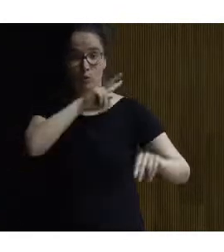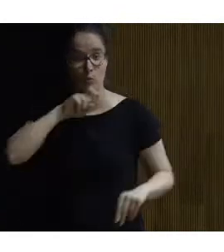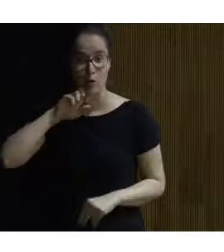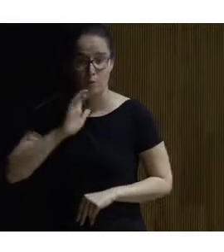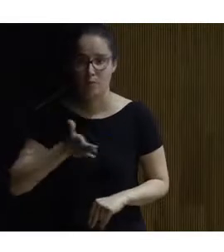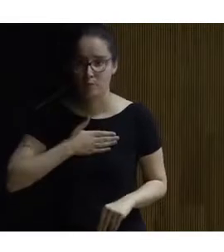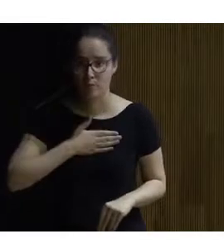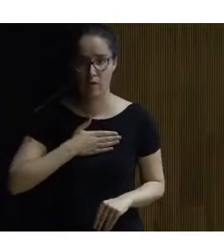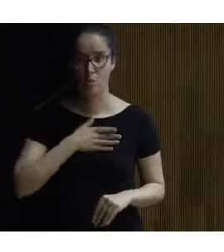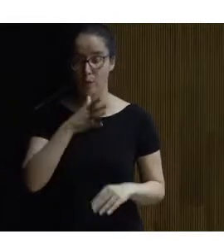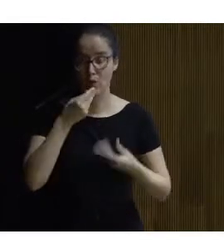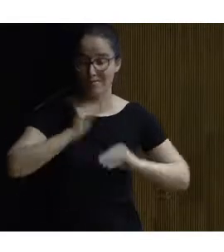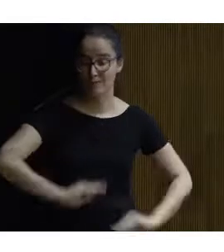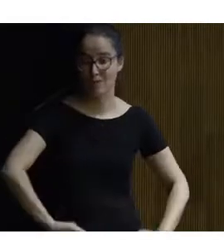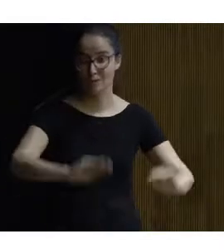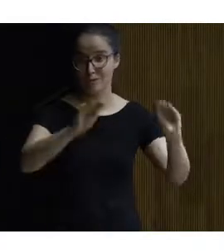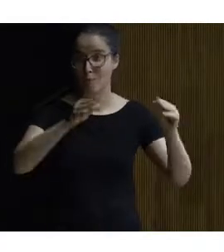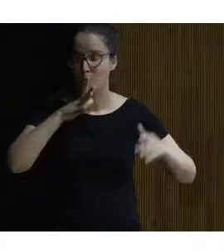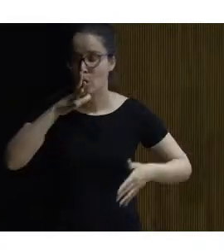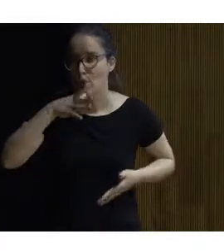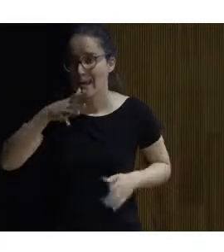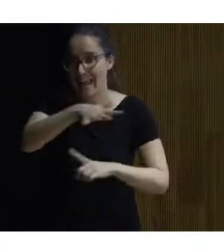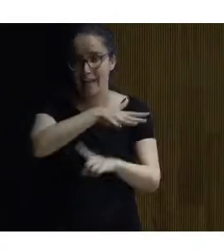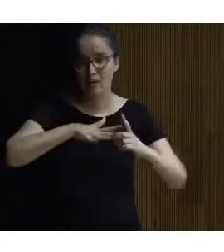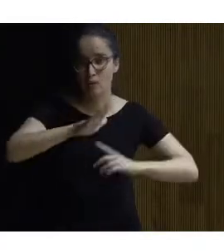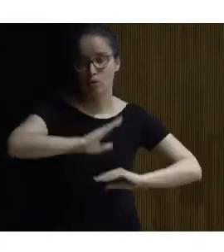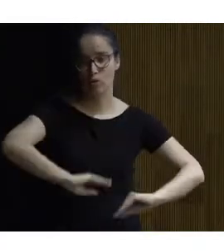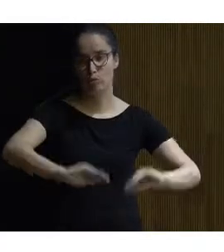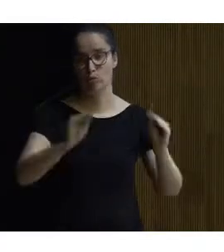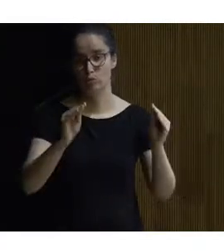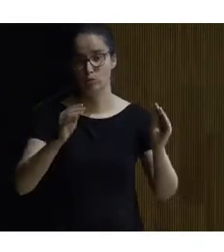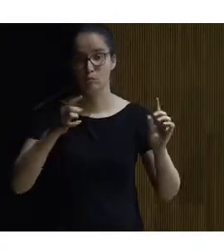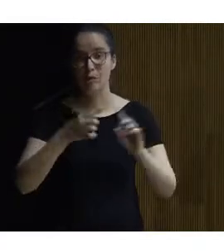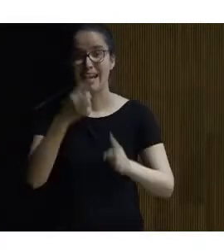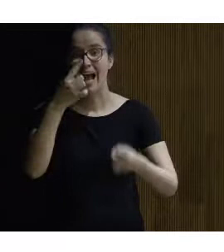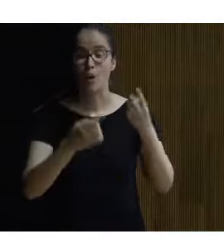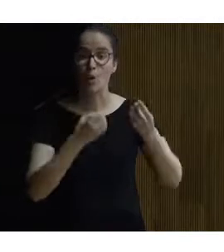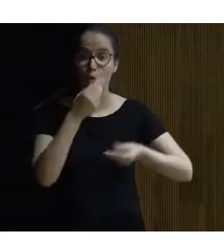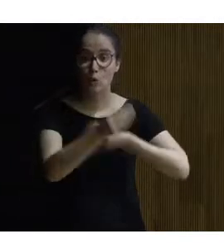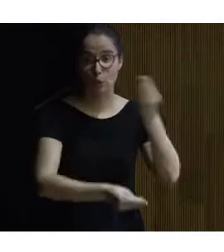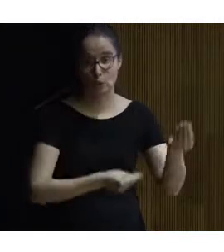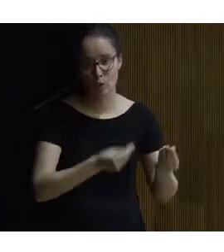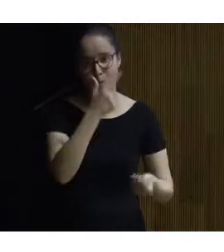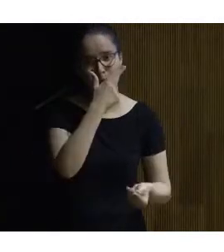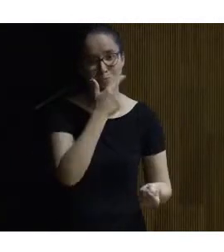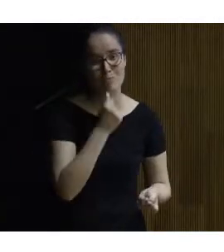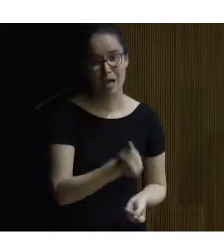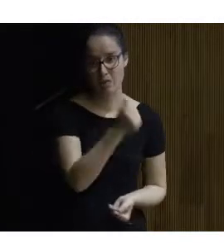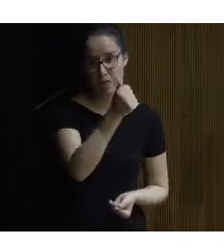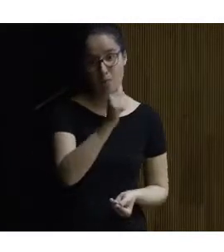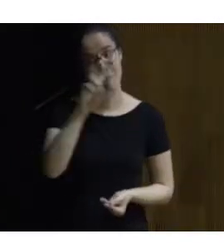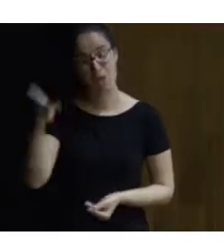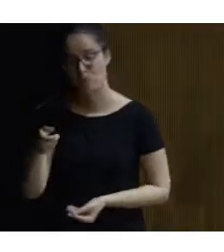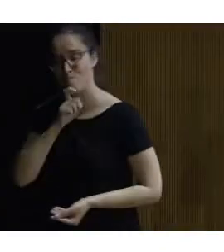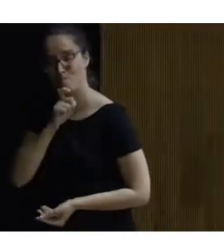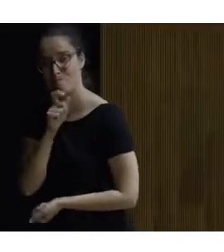patrimonial por su historia por su entorno o lo que sea para un tipo de usos es más fácil aprovecharlos que no para